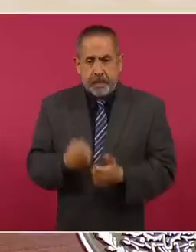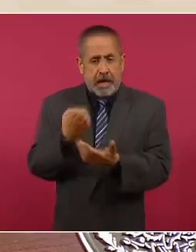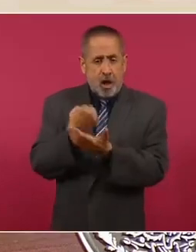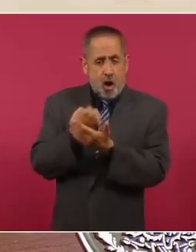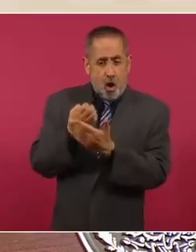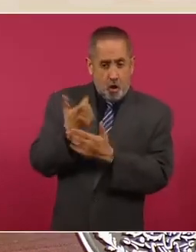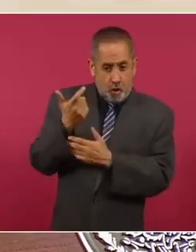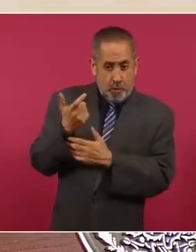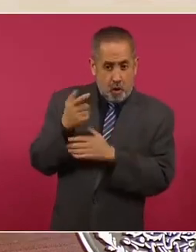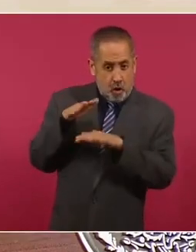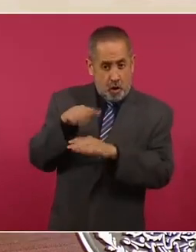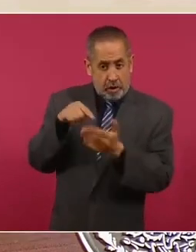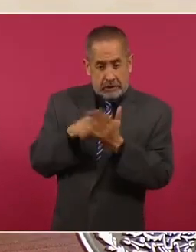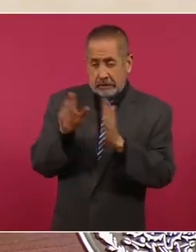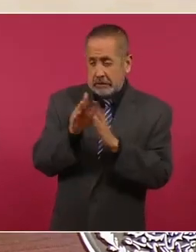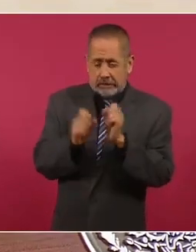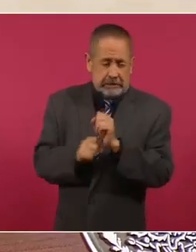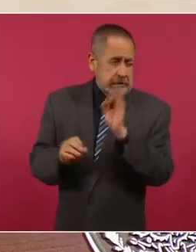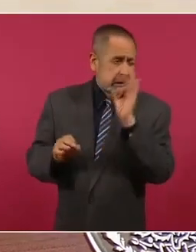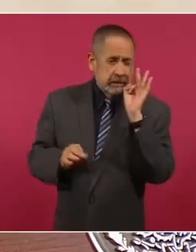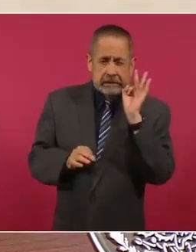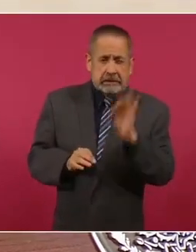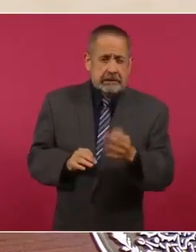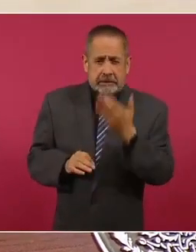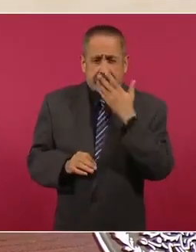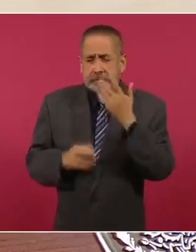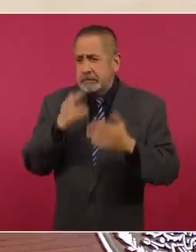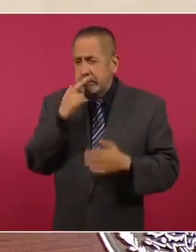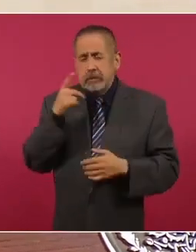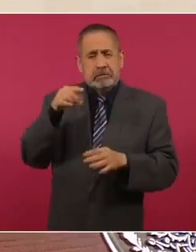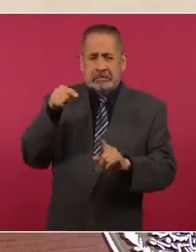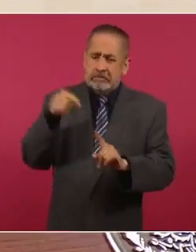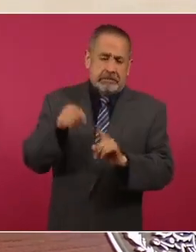algo extraordinario.